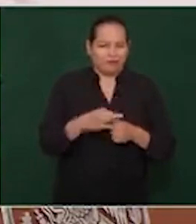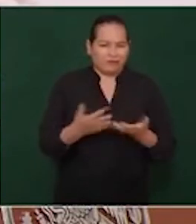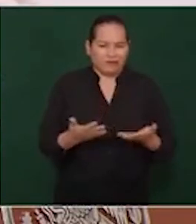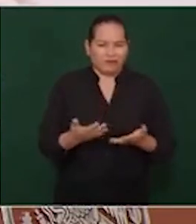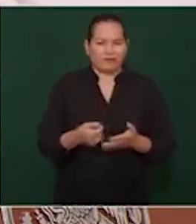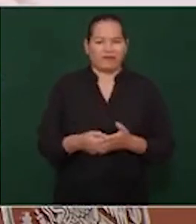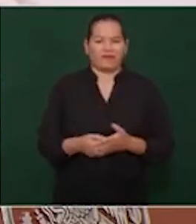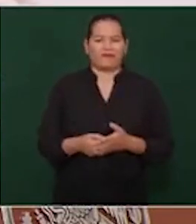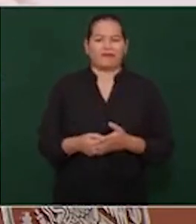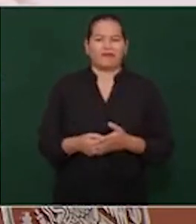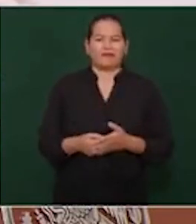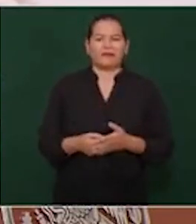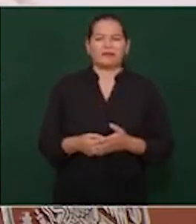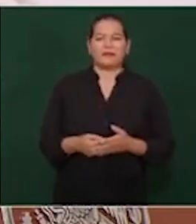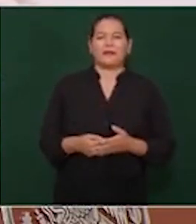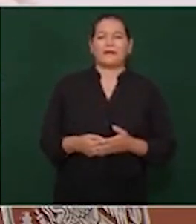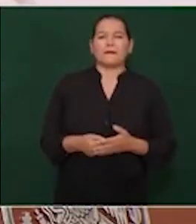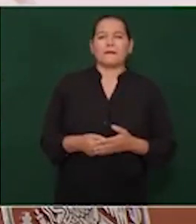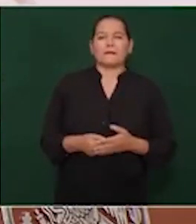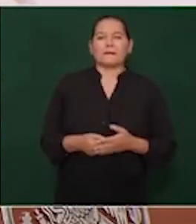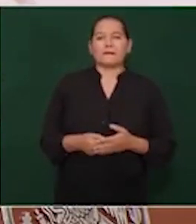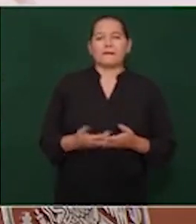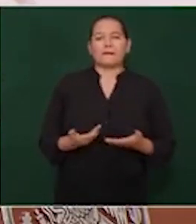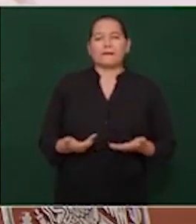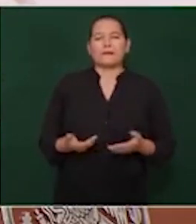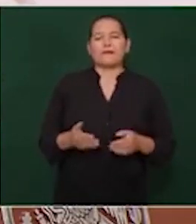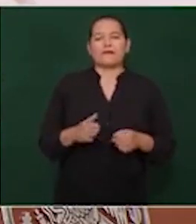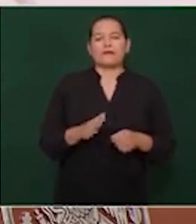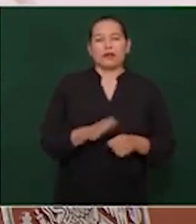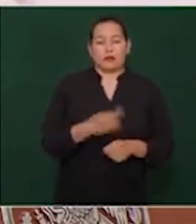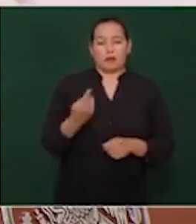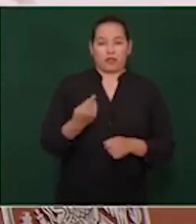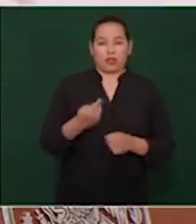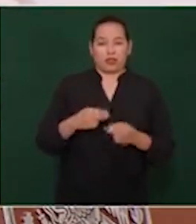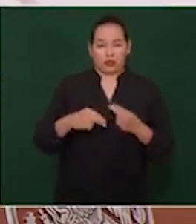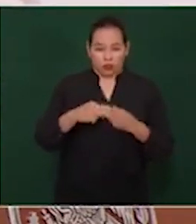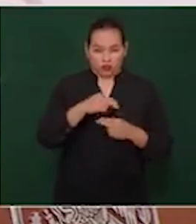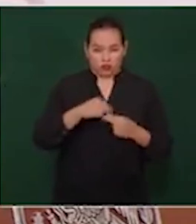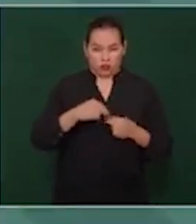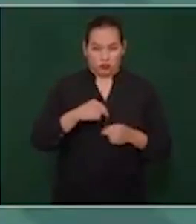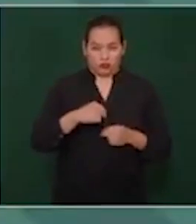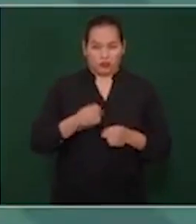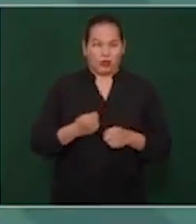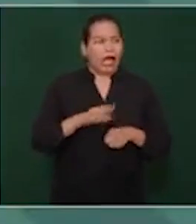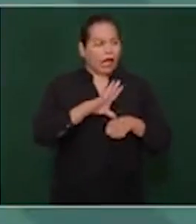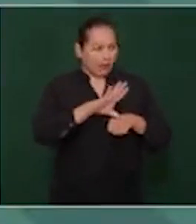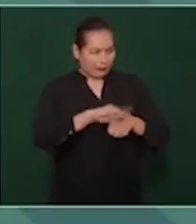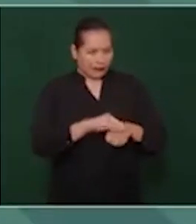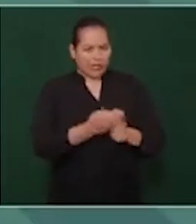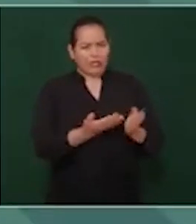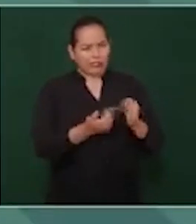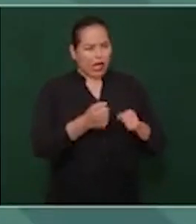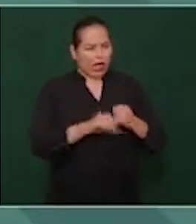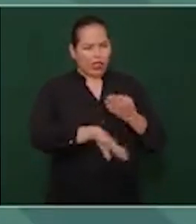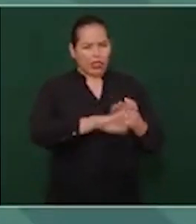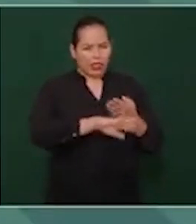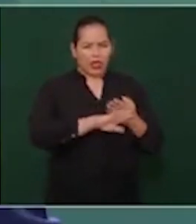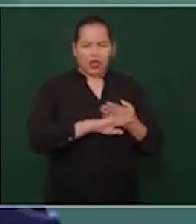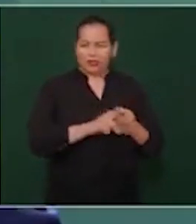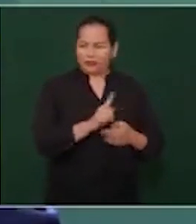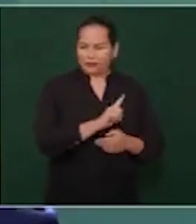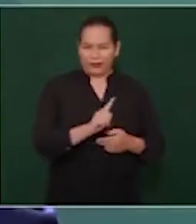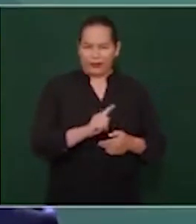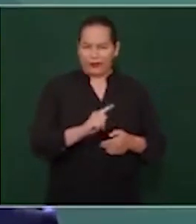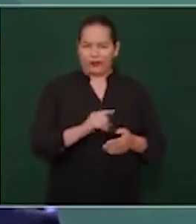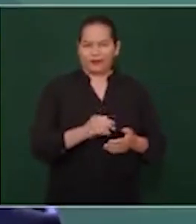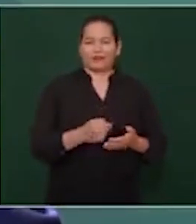nosotros no vamos a permitir que se ofenda a los mexicanos que